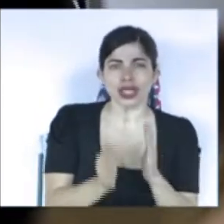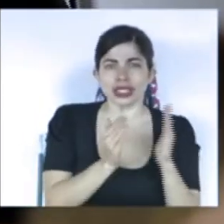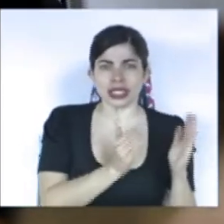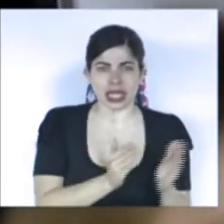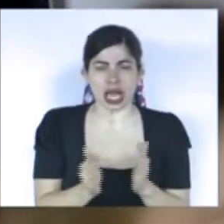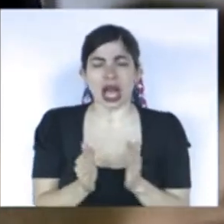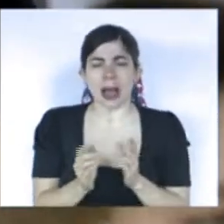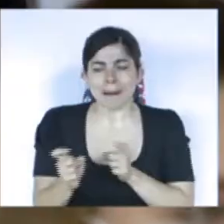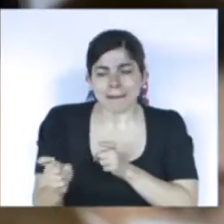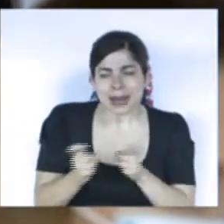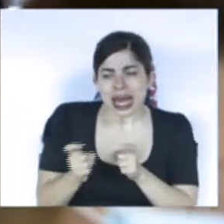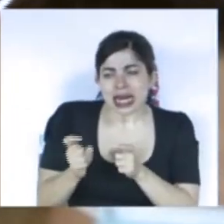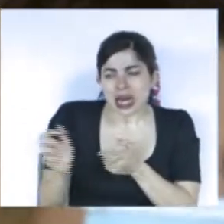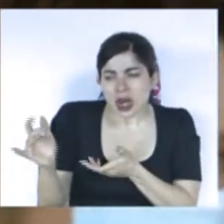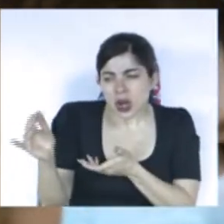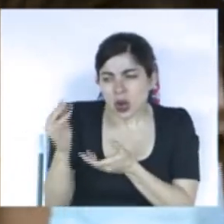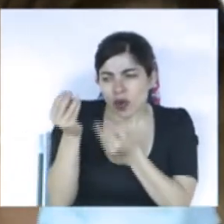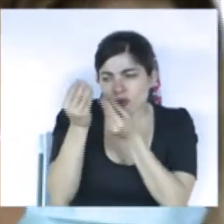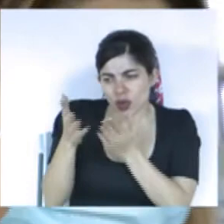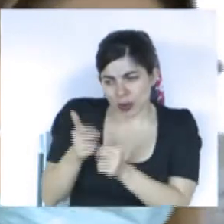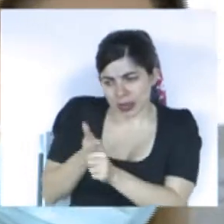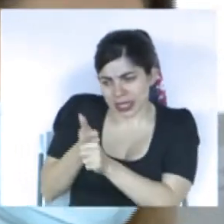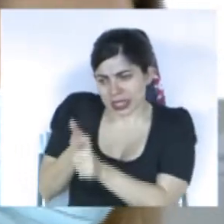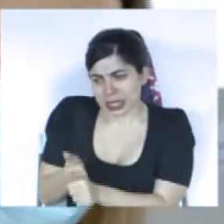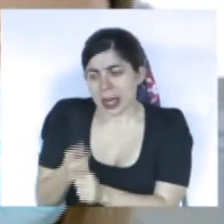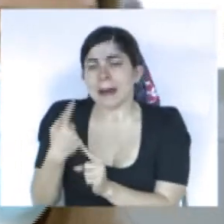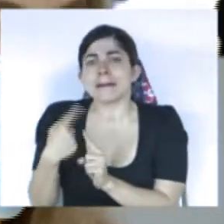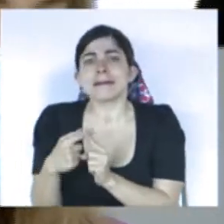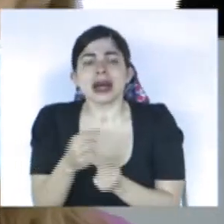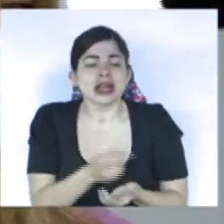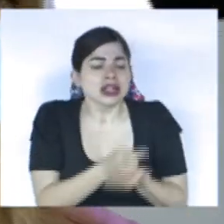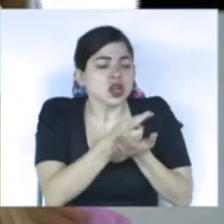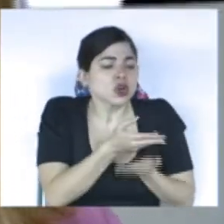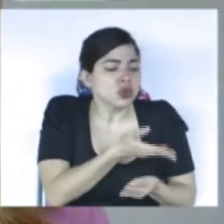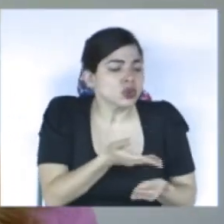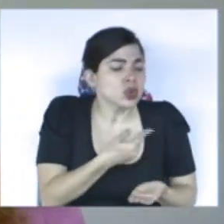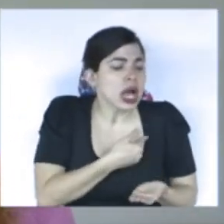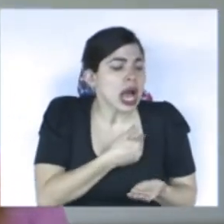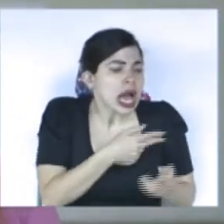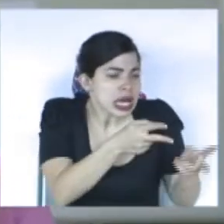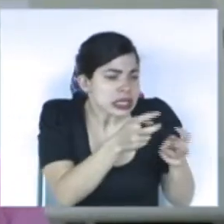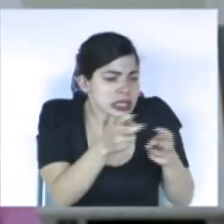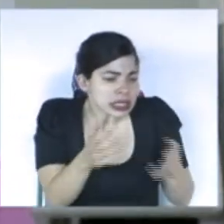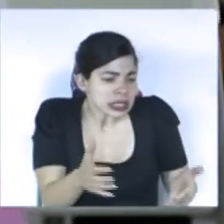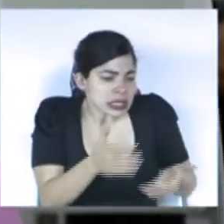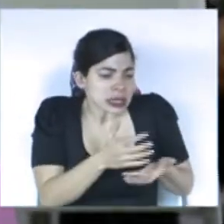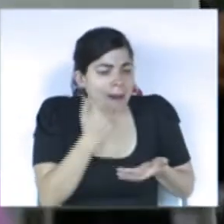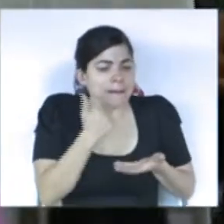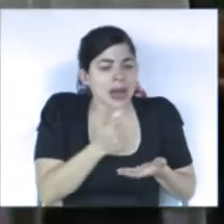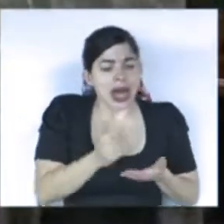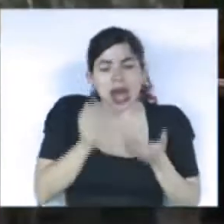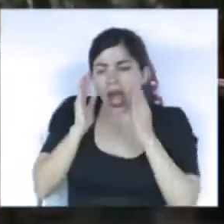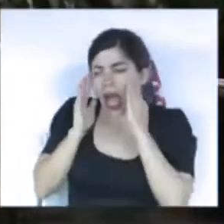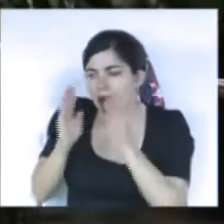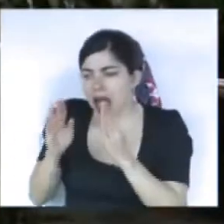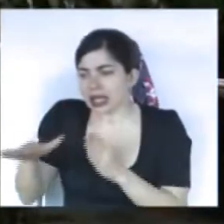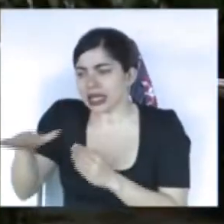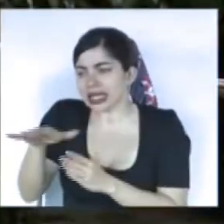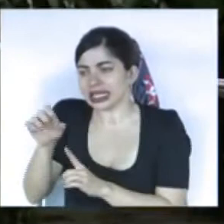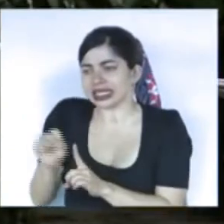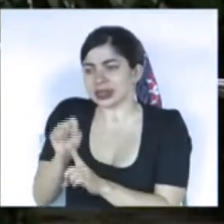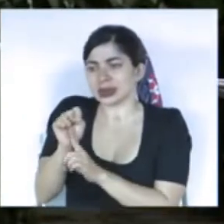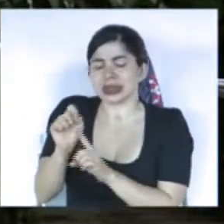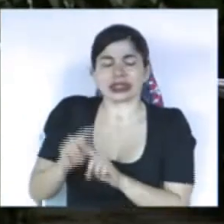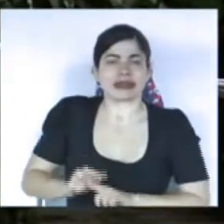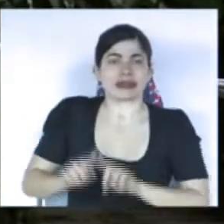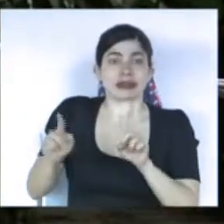en el manejo de la información y en la disponibilidad de recursos extraordinarios para enfrentar esas situaciones. Muchísima de